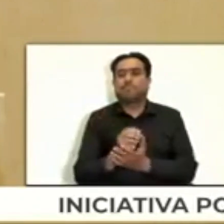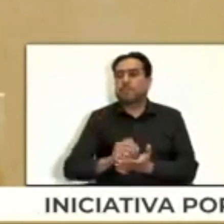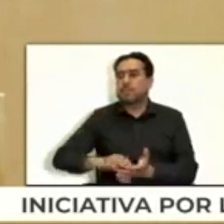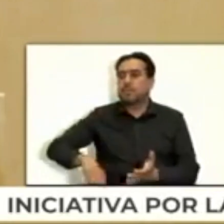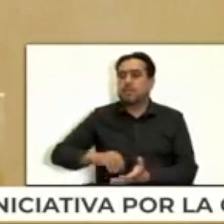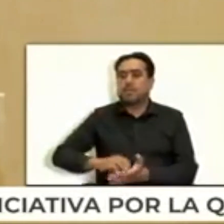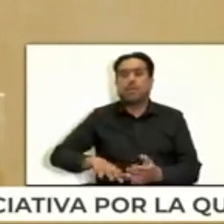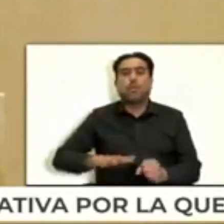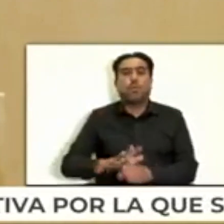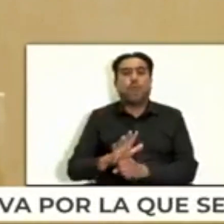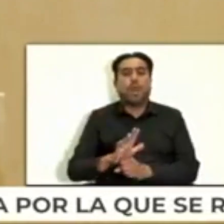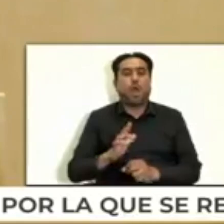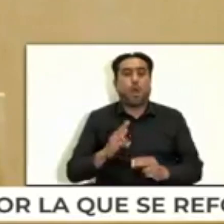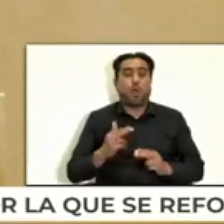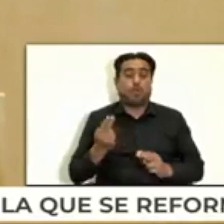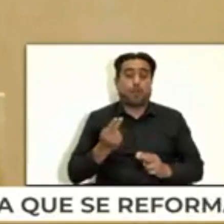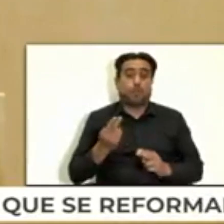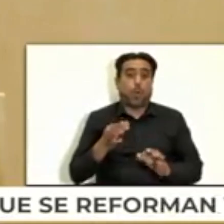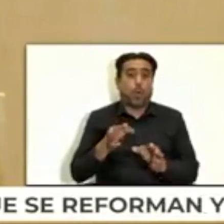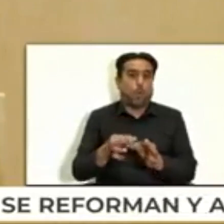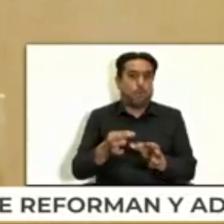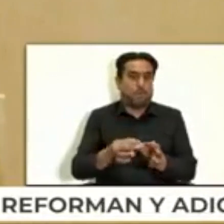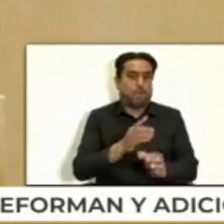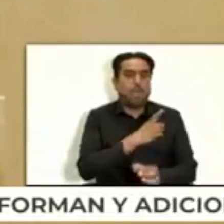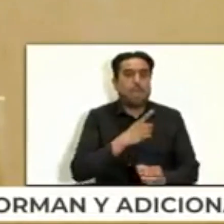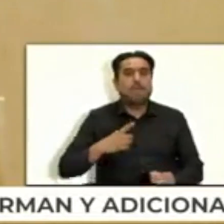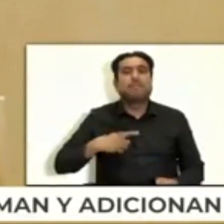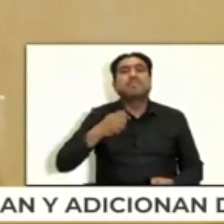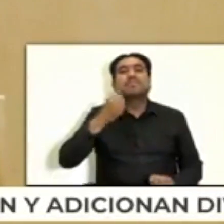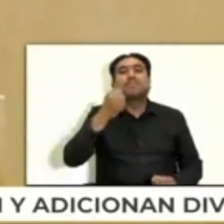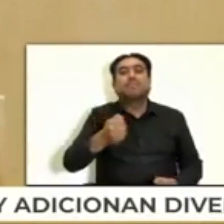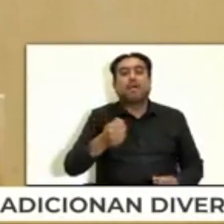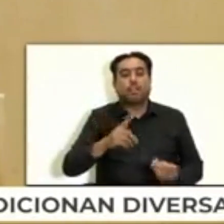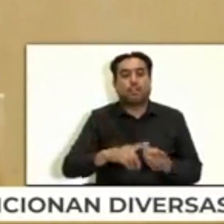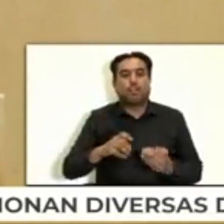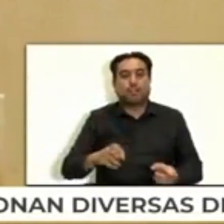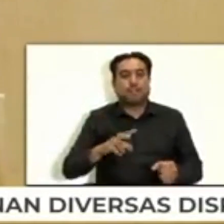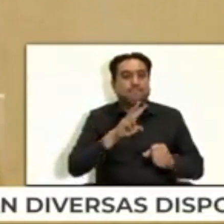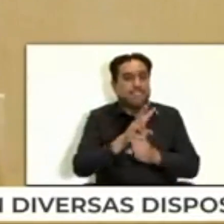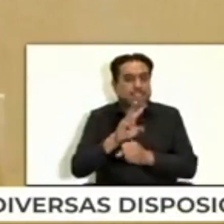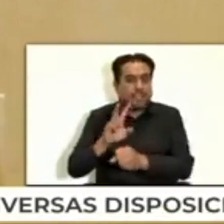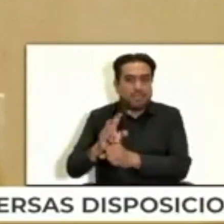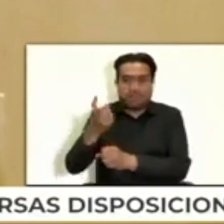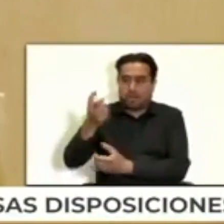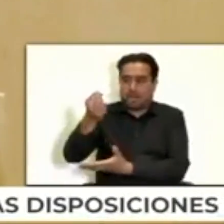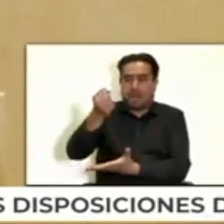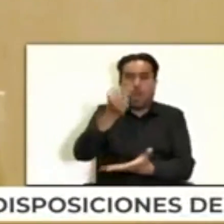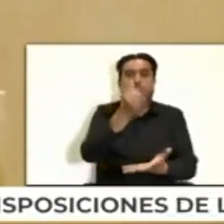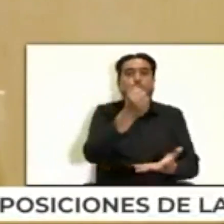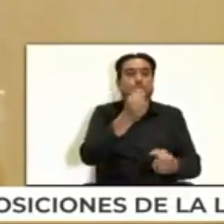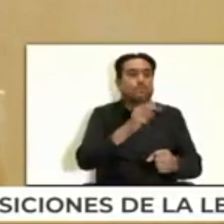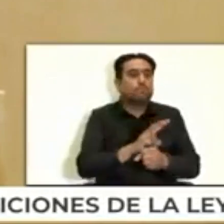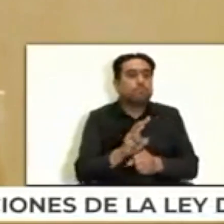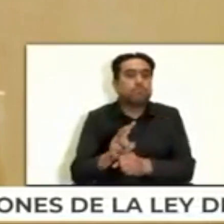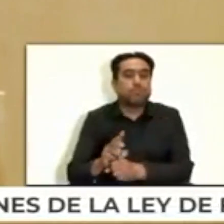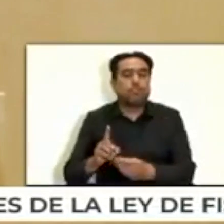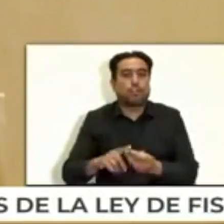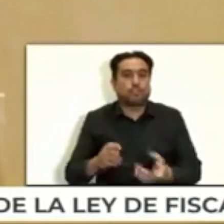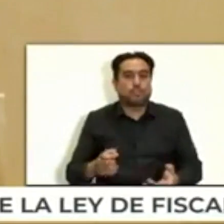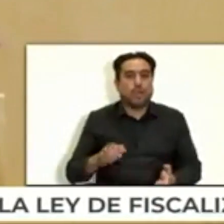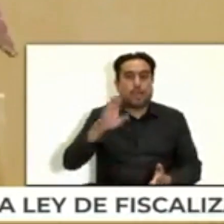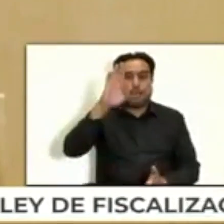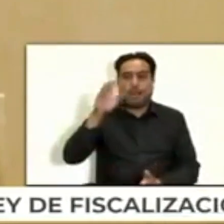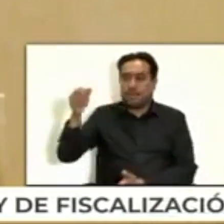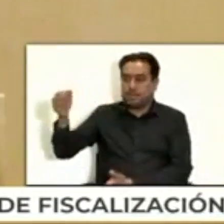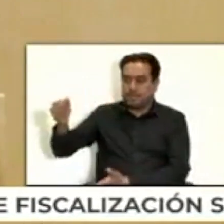que tiene que ver con la fiscalización de los recursos públicos, porque pasan las cuentas públicas como si fuera